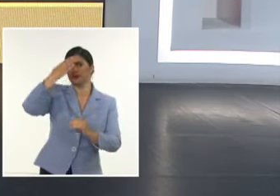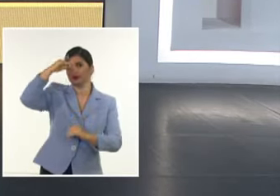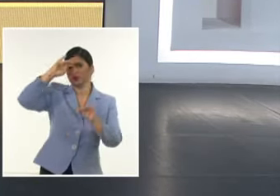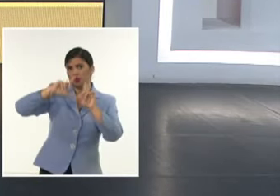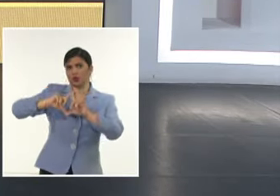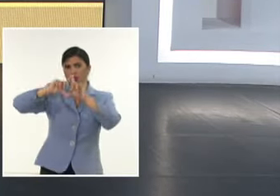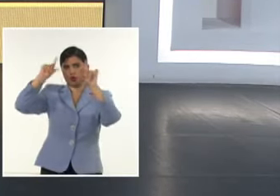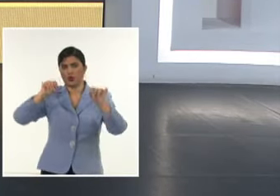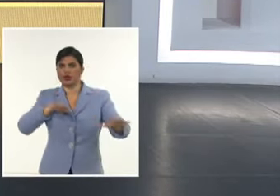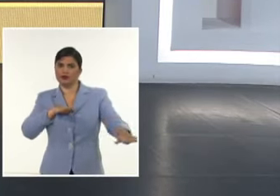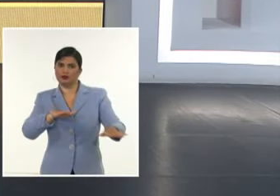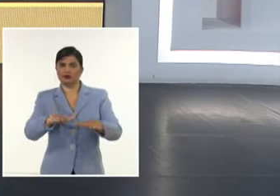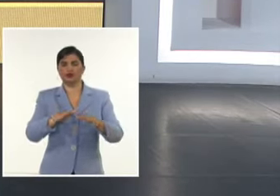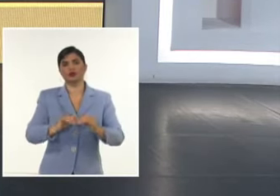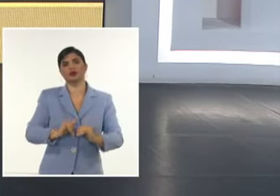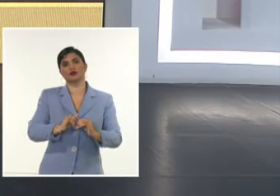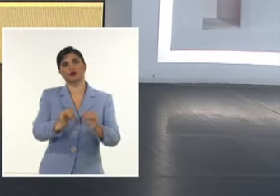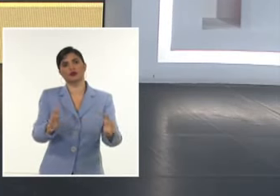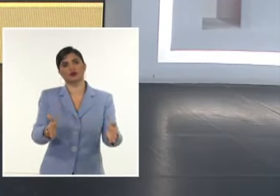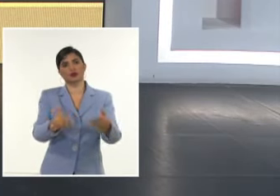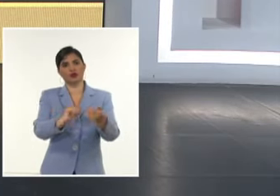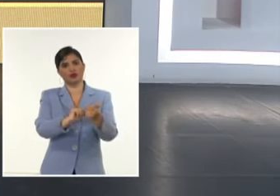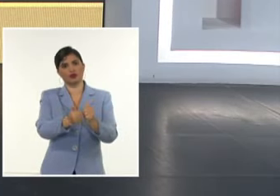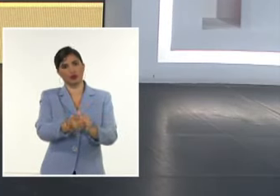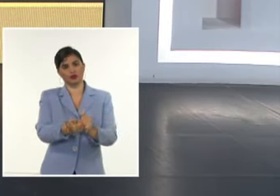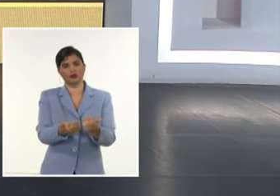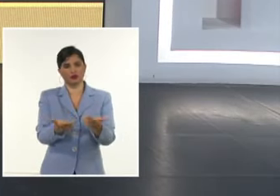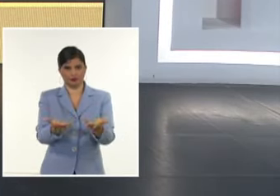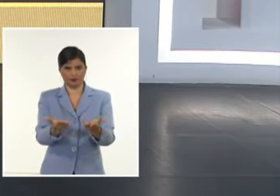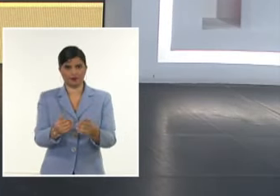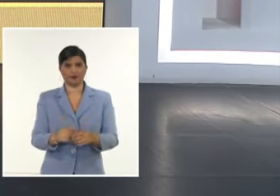Se mueve Nosotros seguimos Con los deportes Aquí mismo En este noticiero llamen tierra le llamen